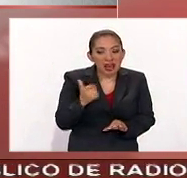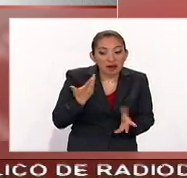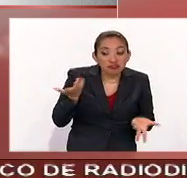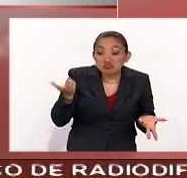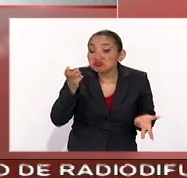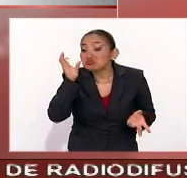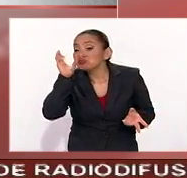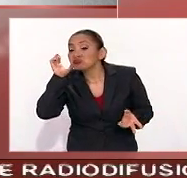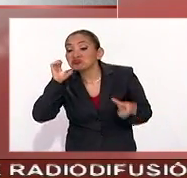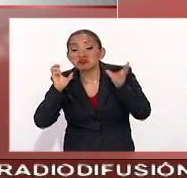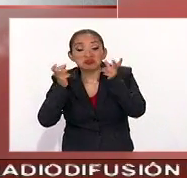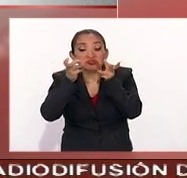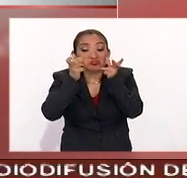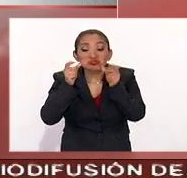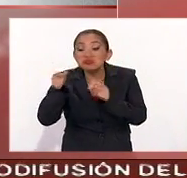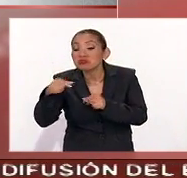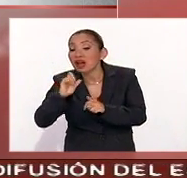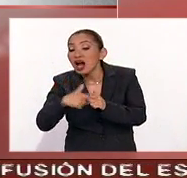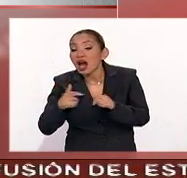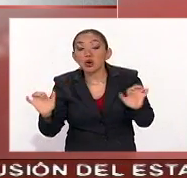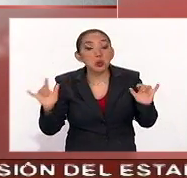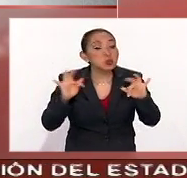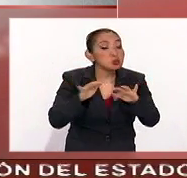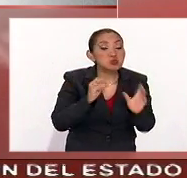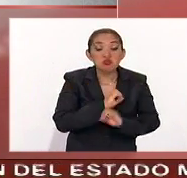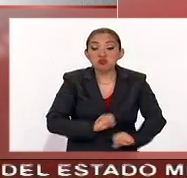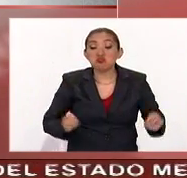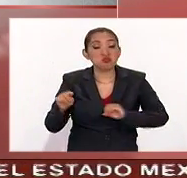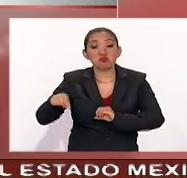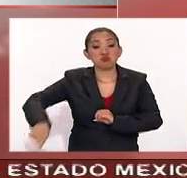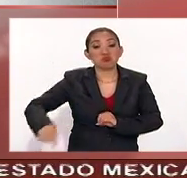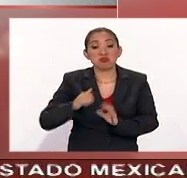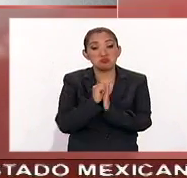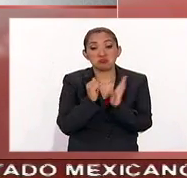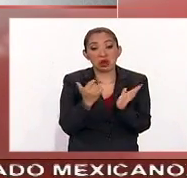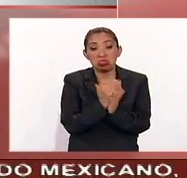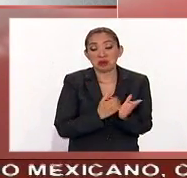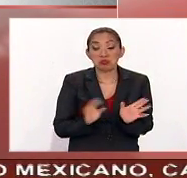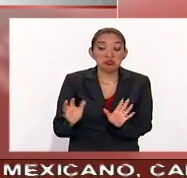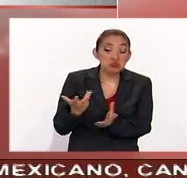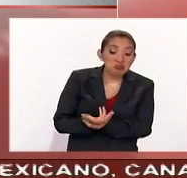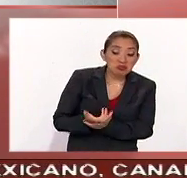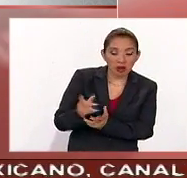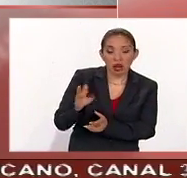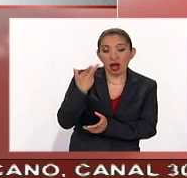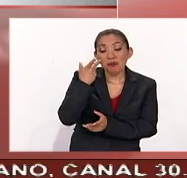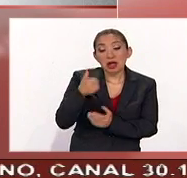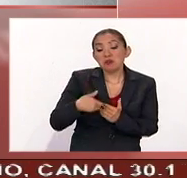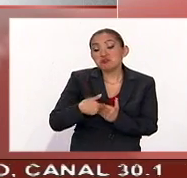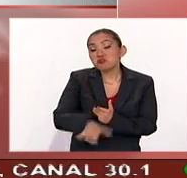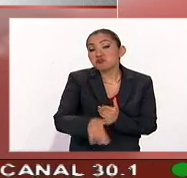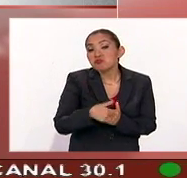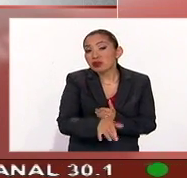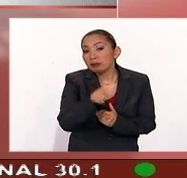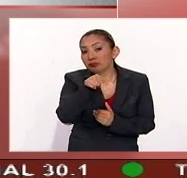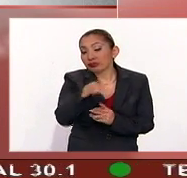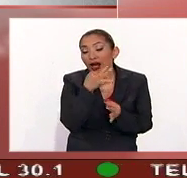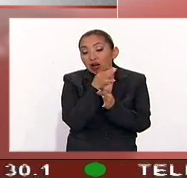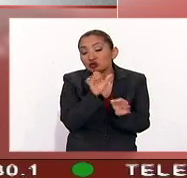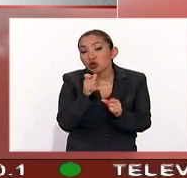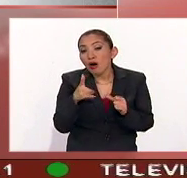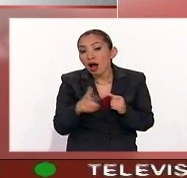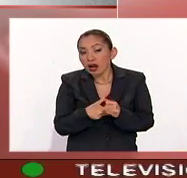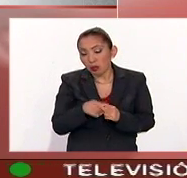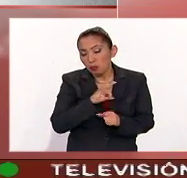evento de ninguna de ellas en la agenda. Entonces, se espera que cualquier anuncio